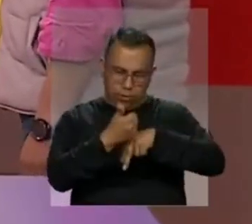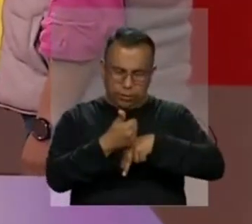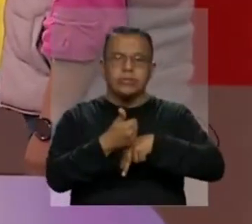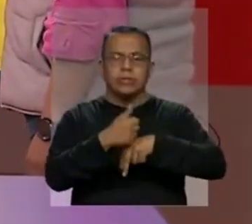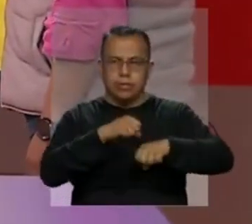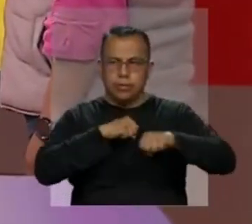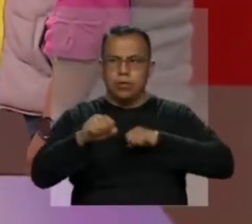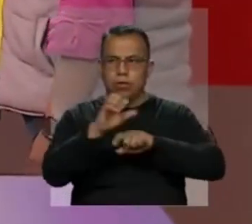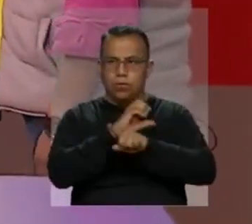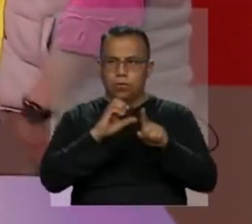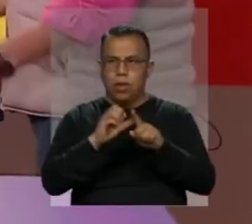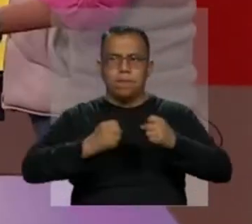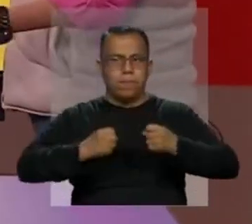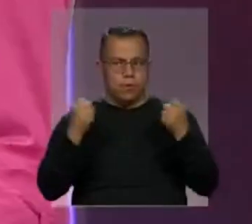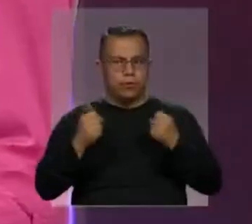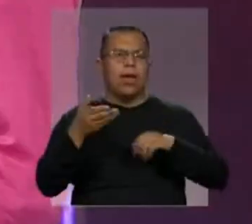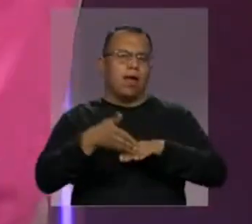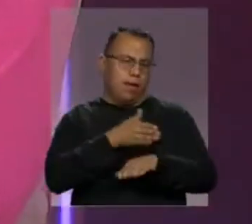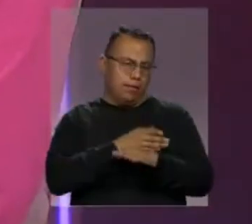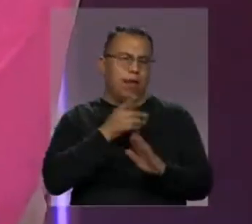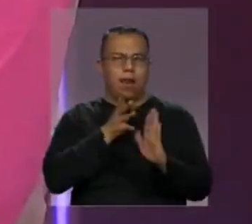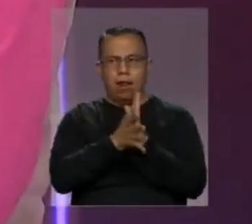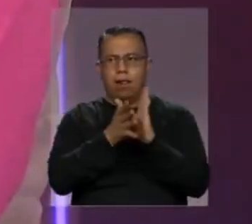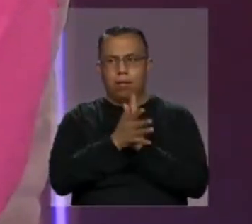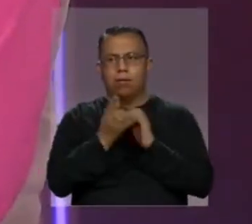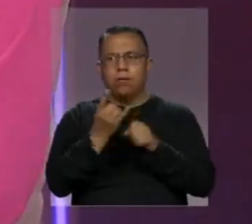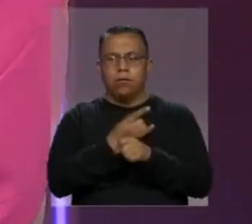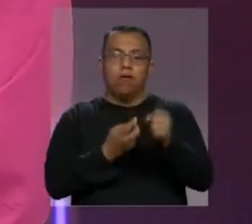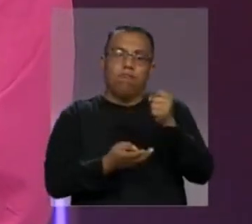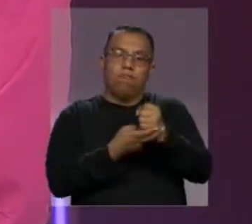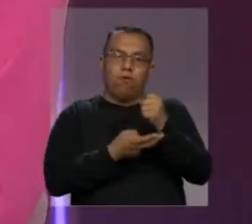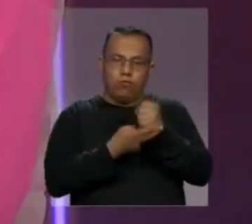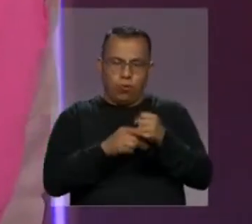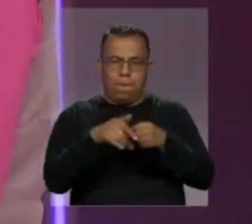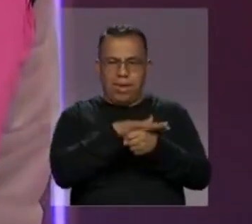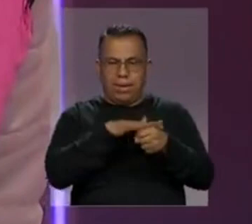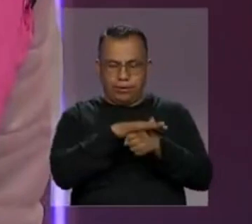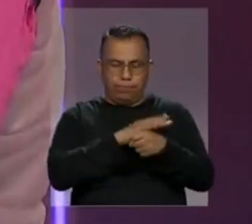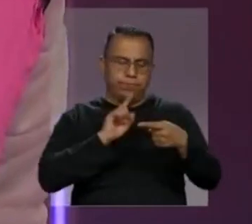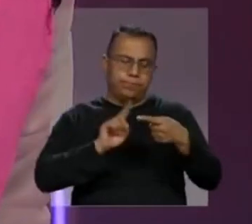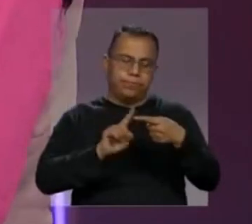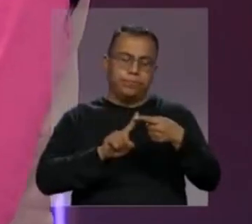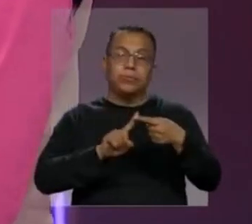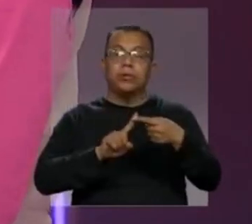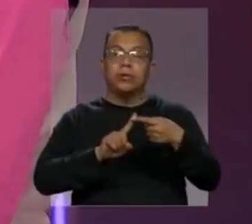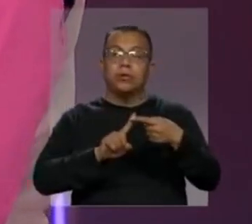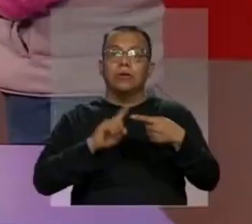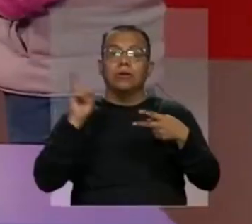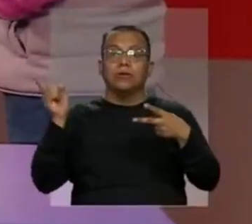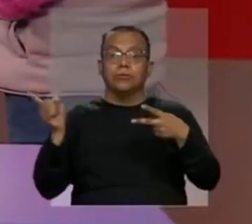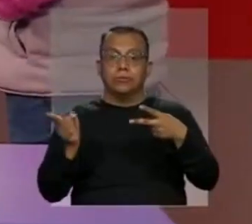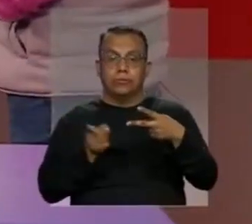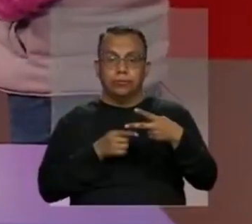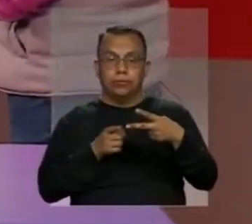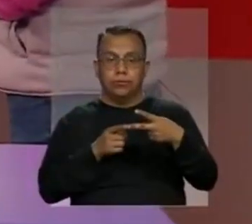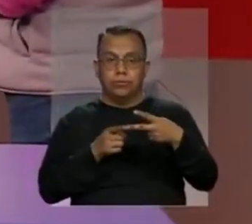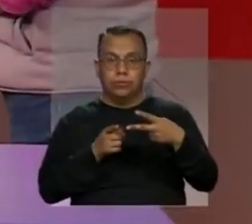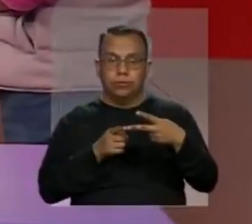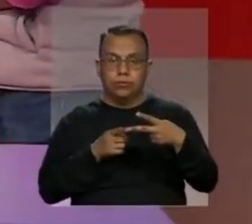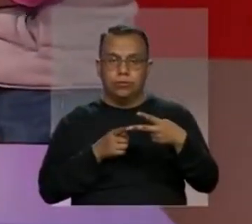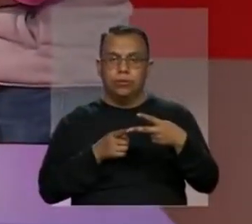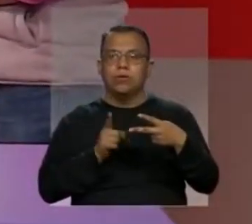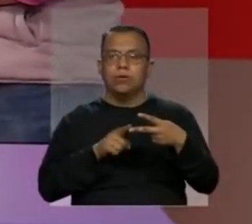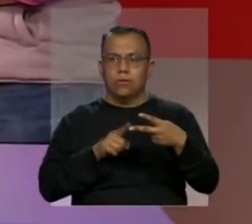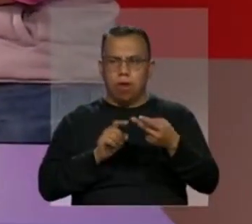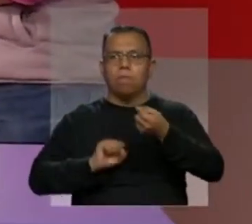gestores y actores de la cultura en Bogotá que era lo que yo hablaba hace un momento a través del fondo emprendimiento barrial la número dos va a